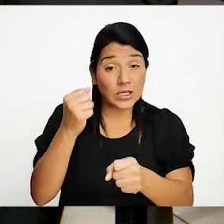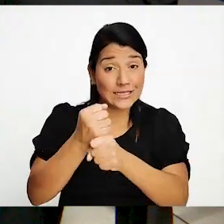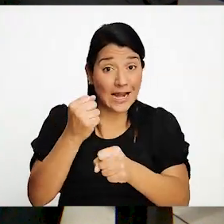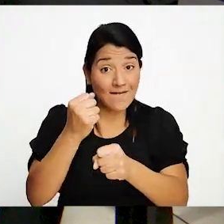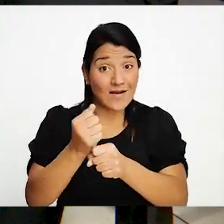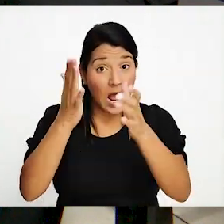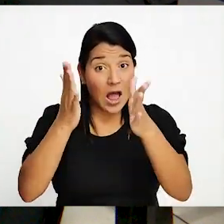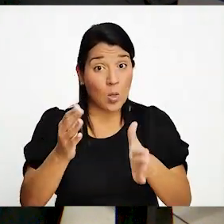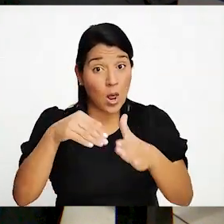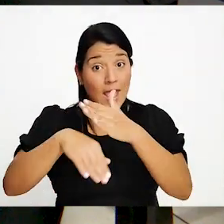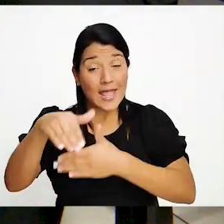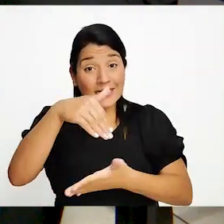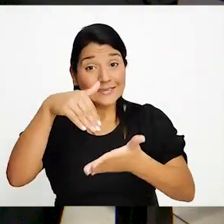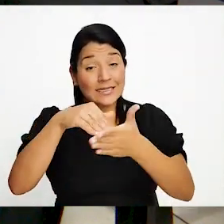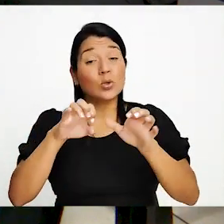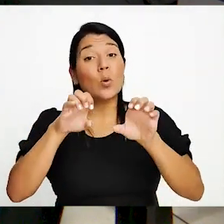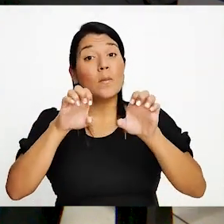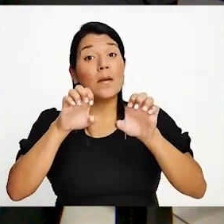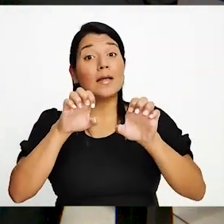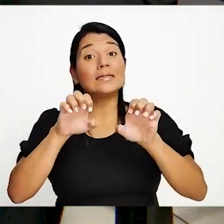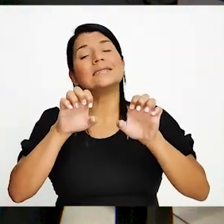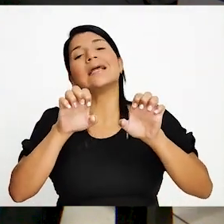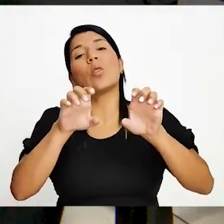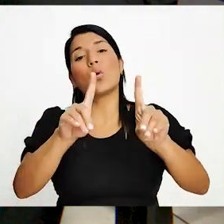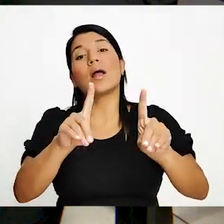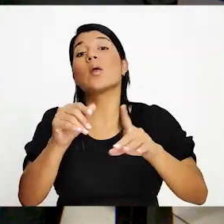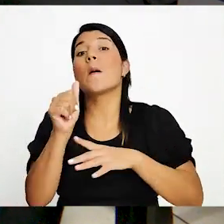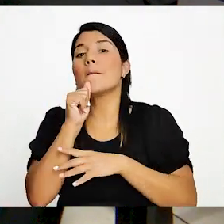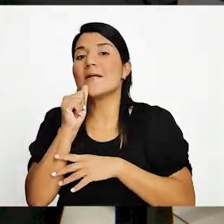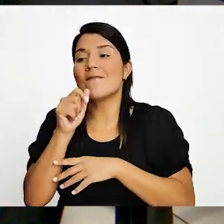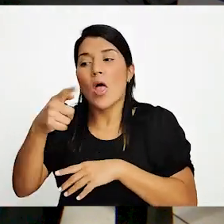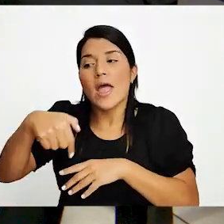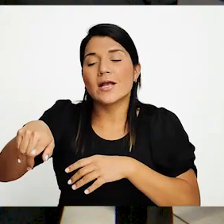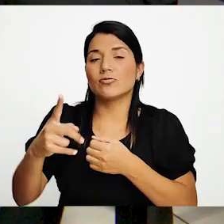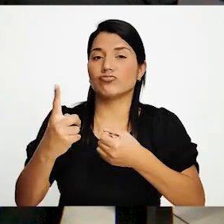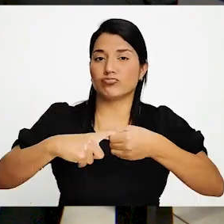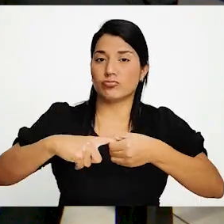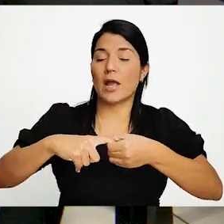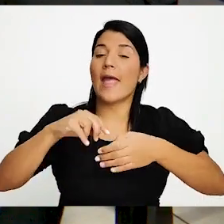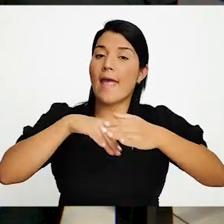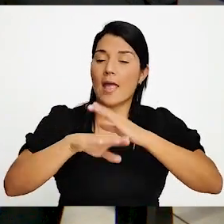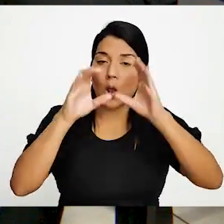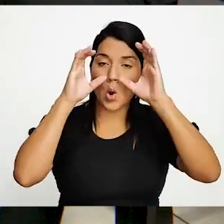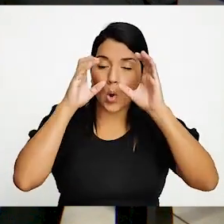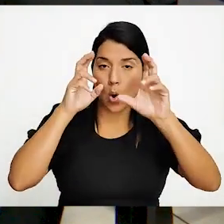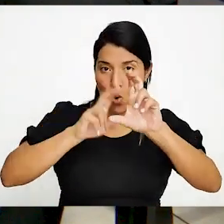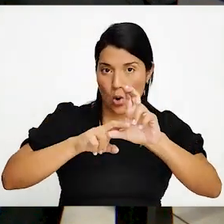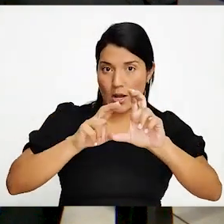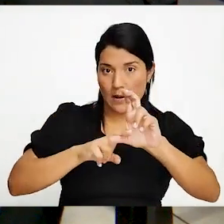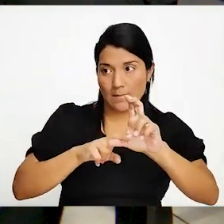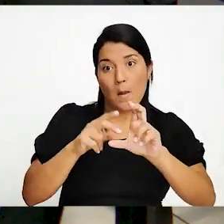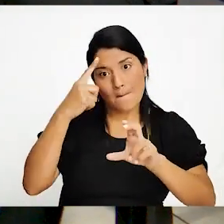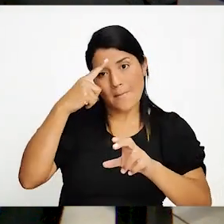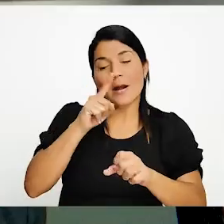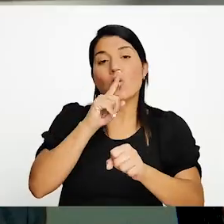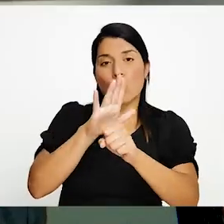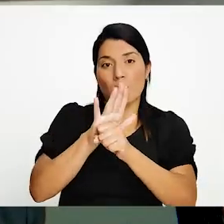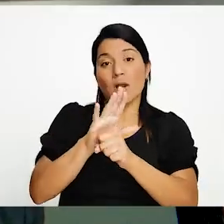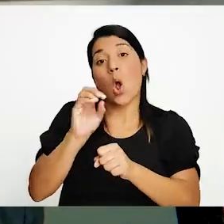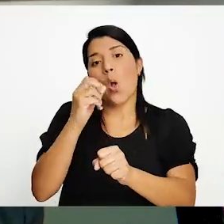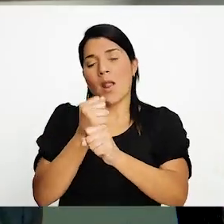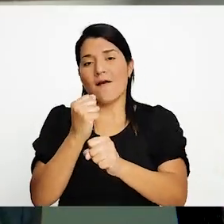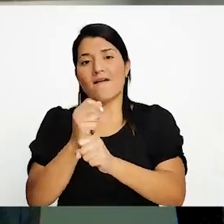sean profesionales colegiados, incorporados a este colegio y por lo tanto ejerciendo legalmente su profesión.